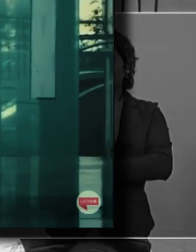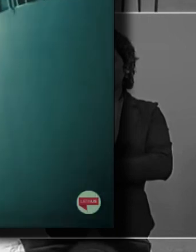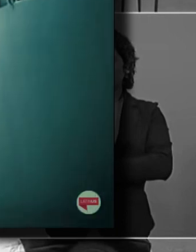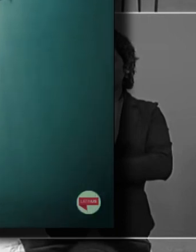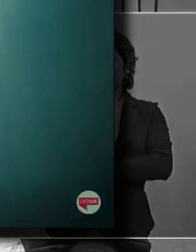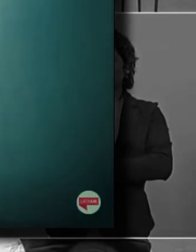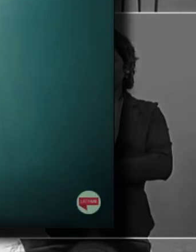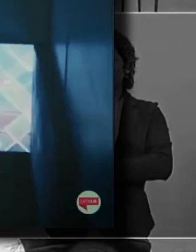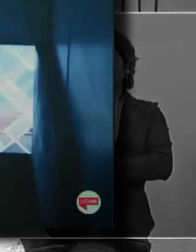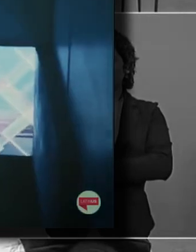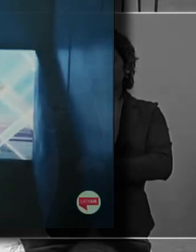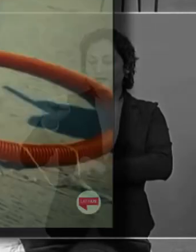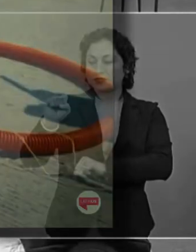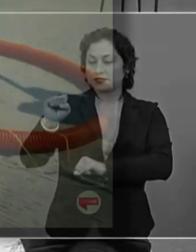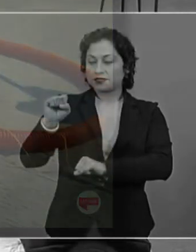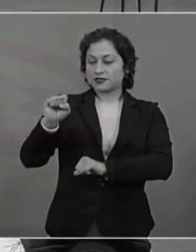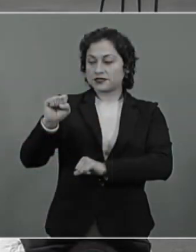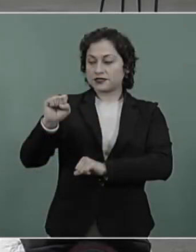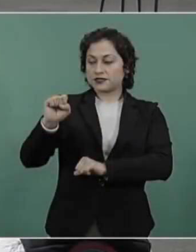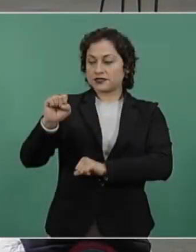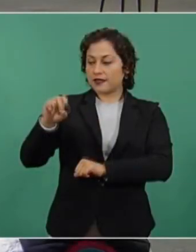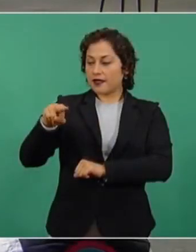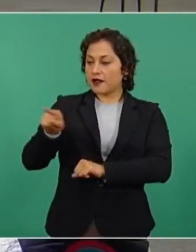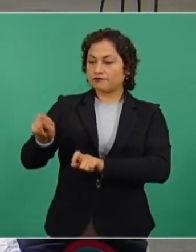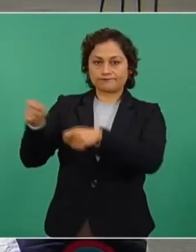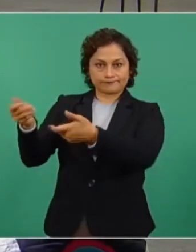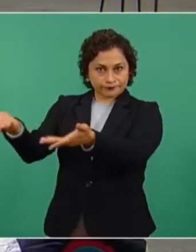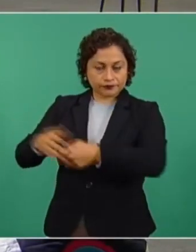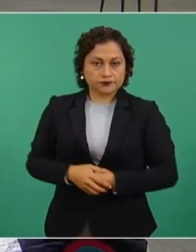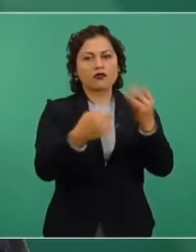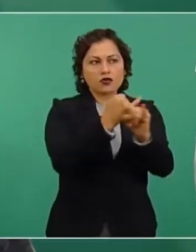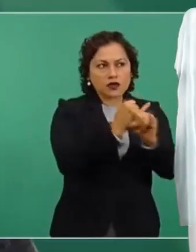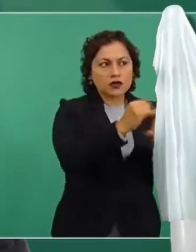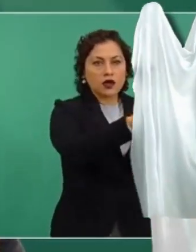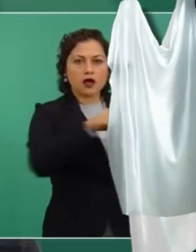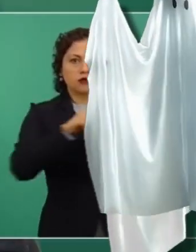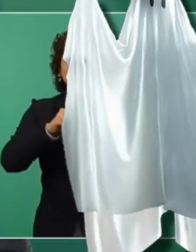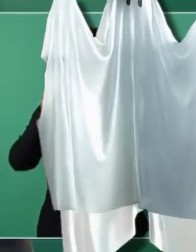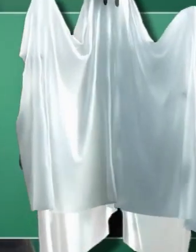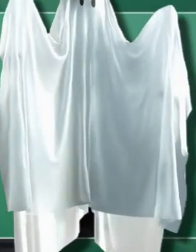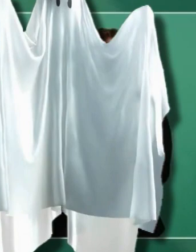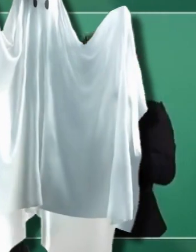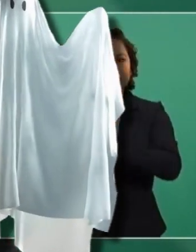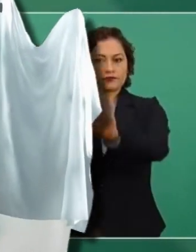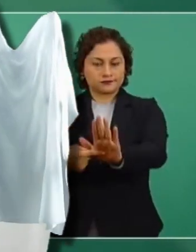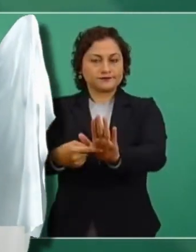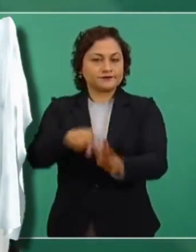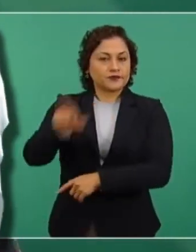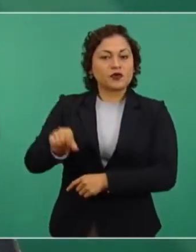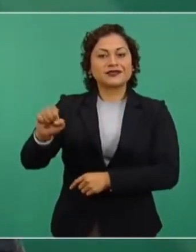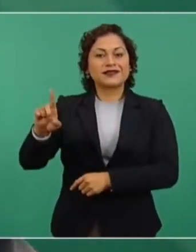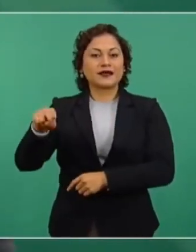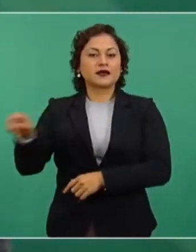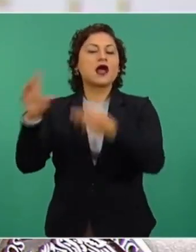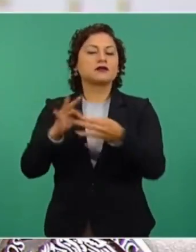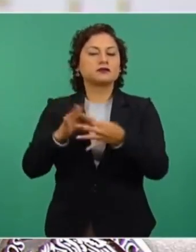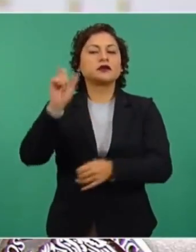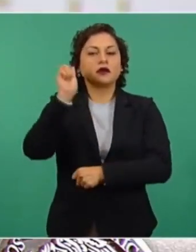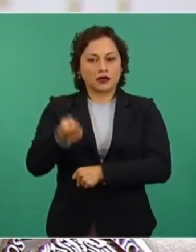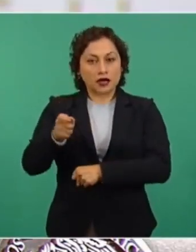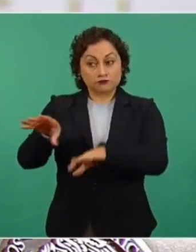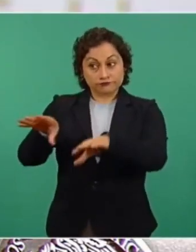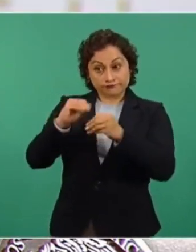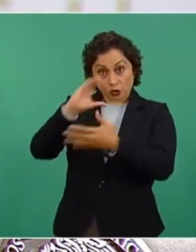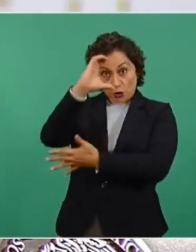ni involucró a testigos sociales para evitar actos de corrupción. Esta información es falsa. Al respecto a la Sedena, aclaró que las adquisiciones de bienes y contratación de